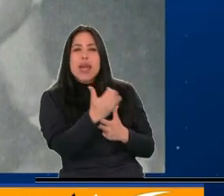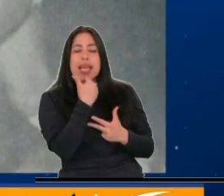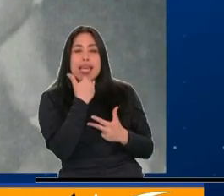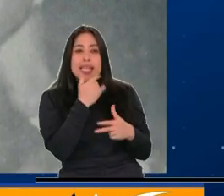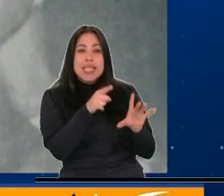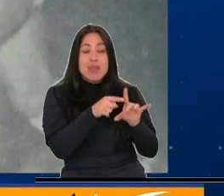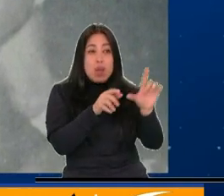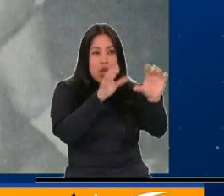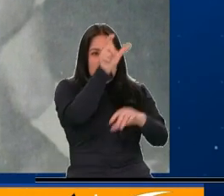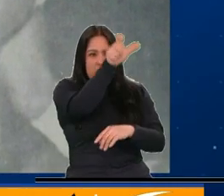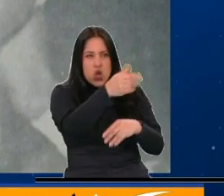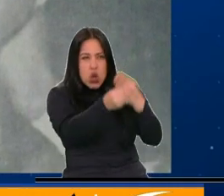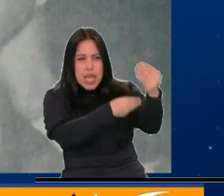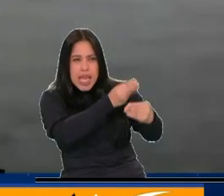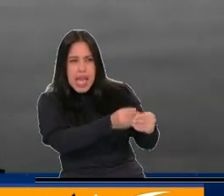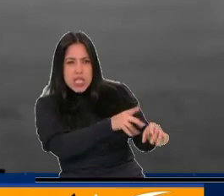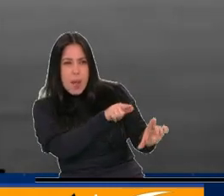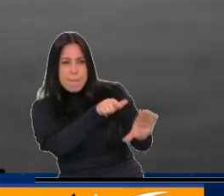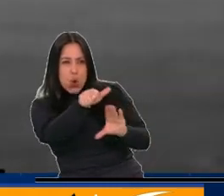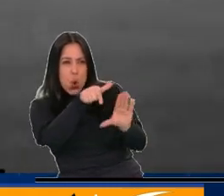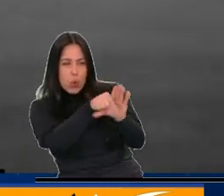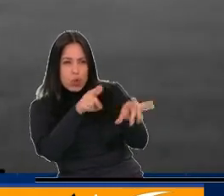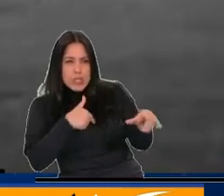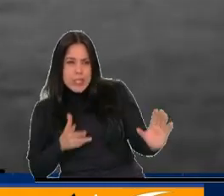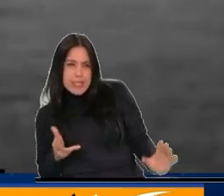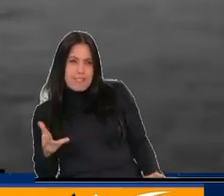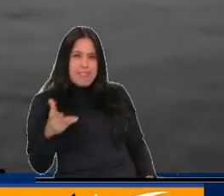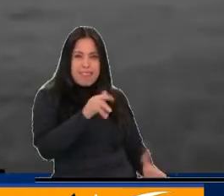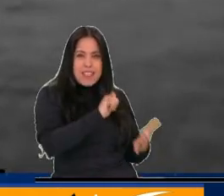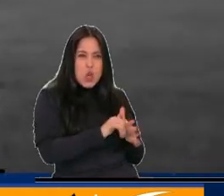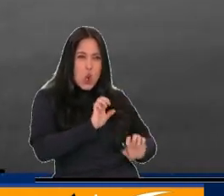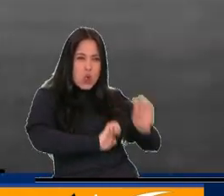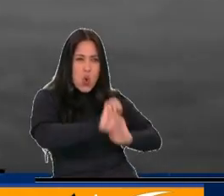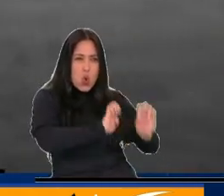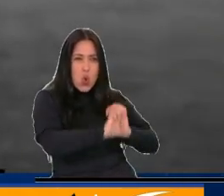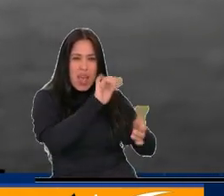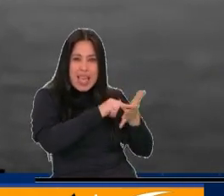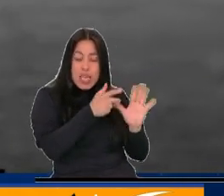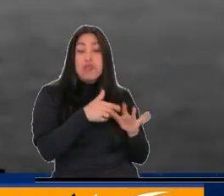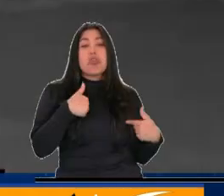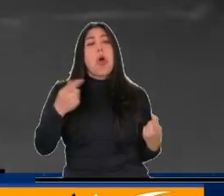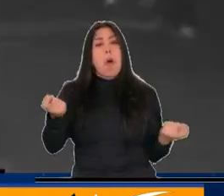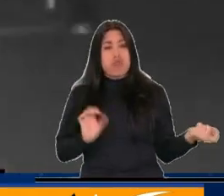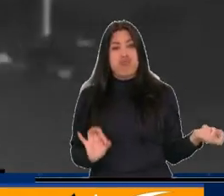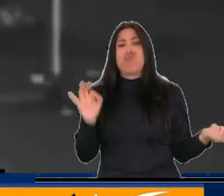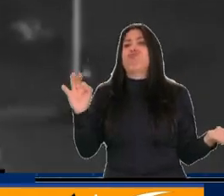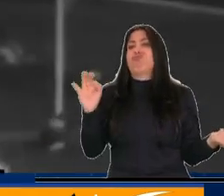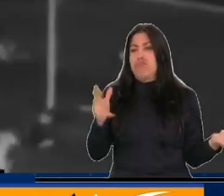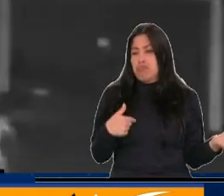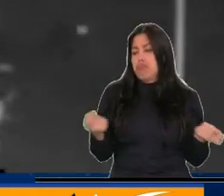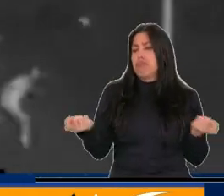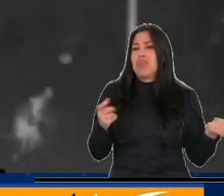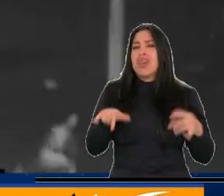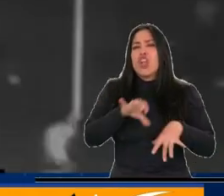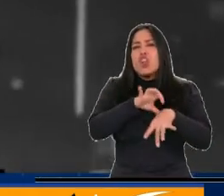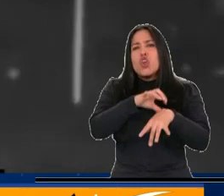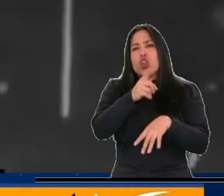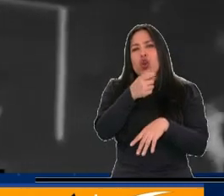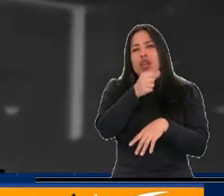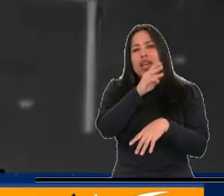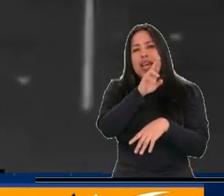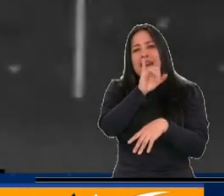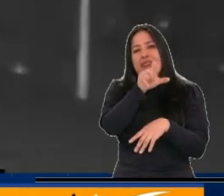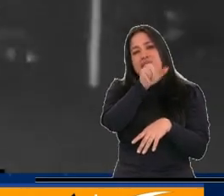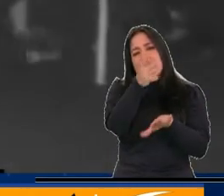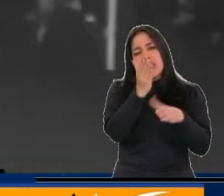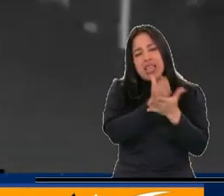de anticipación. Ese es un concepto básico defensivo que manejé muy bien. El doctor Gabriel Ochoa, en